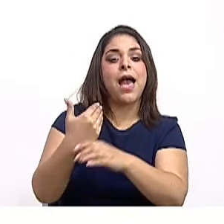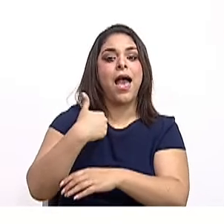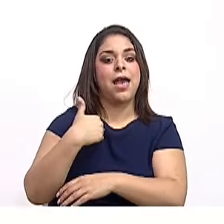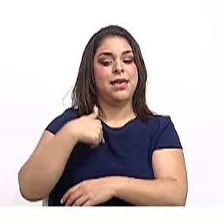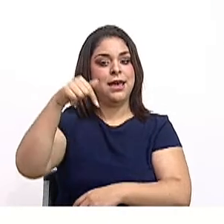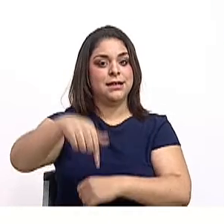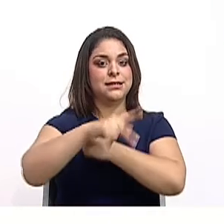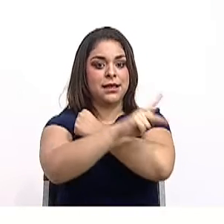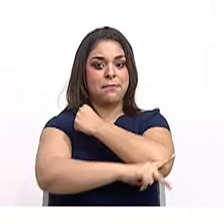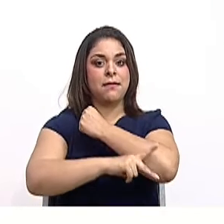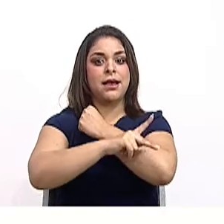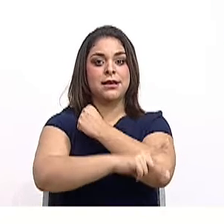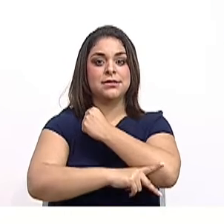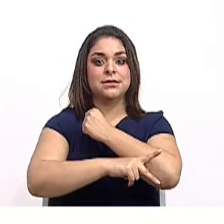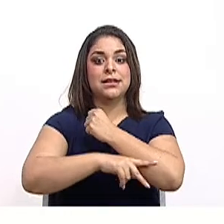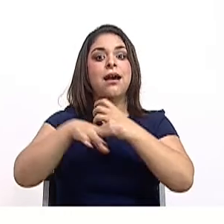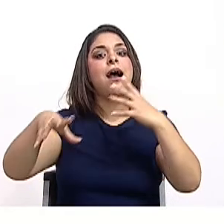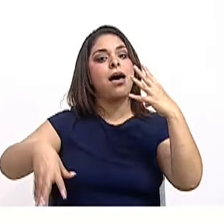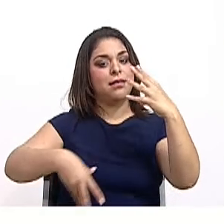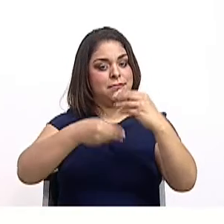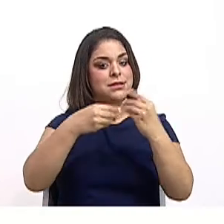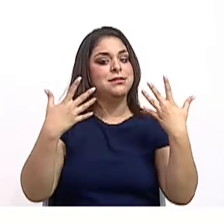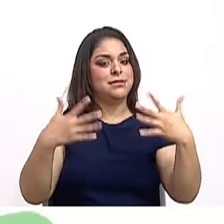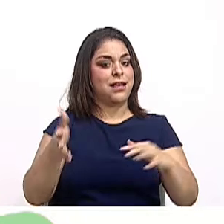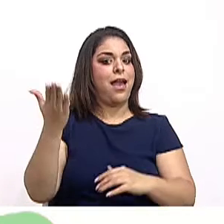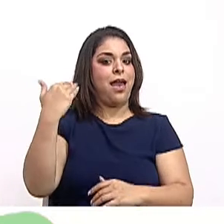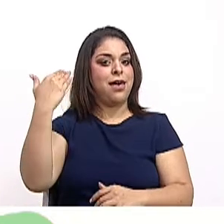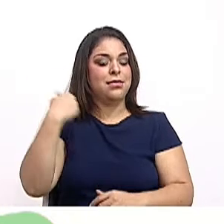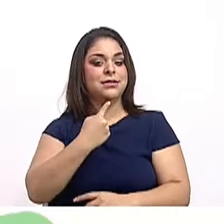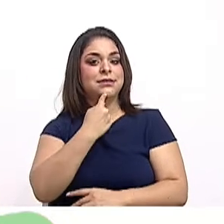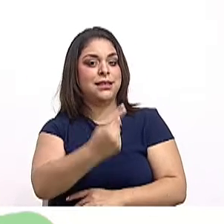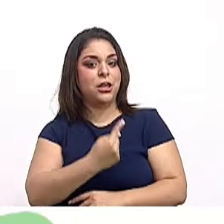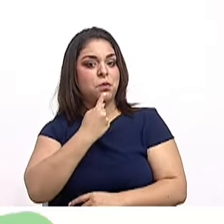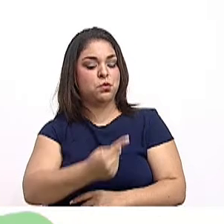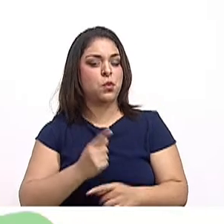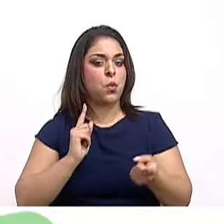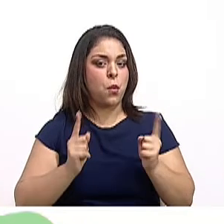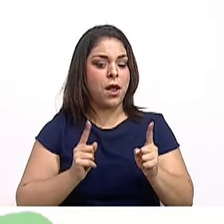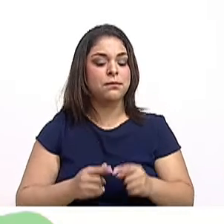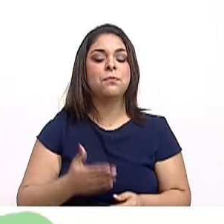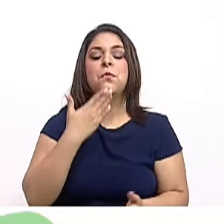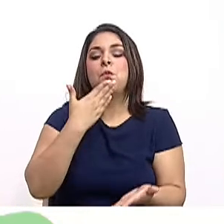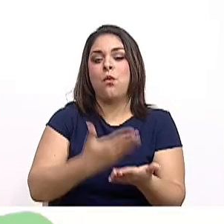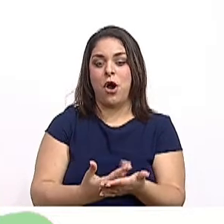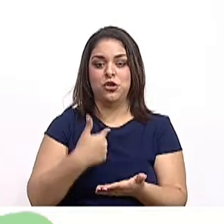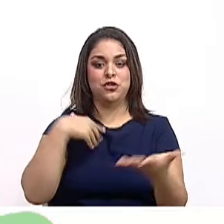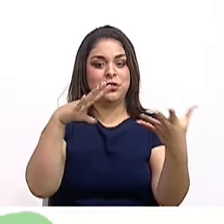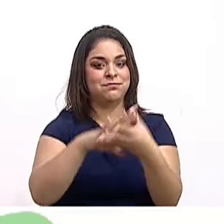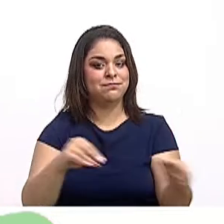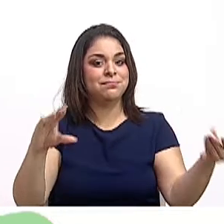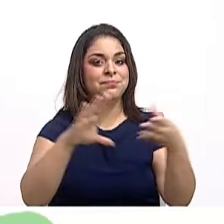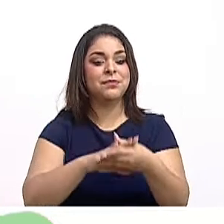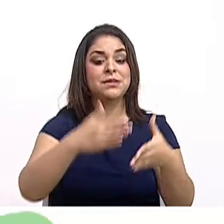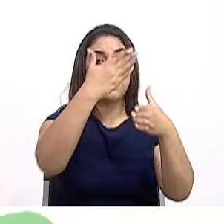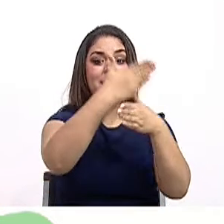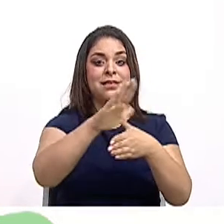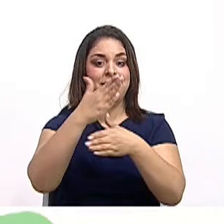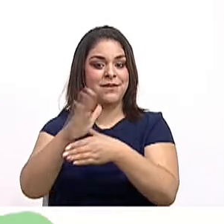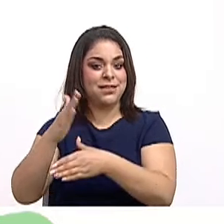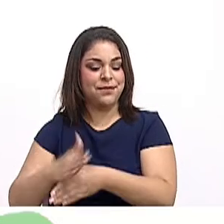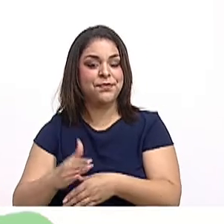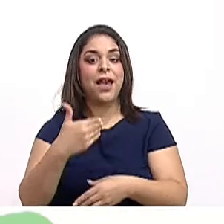además de los que anteriormente habíamos mencionado? Pues les comento, vamos a dividirlos. Tenemos